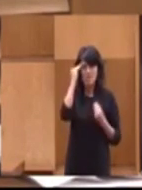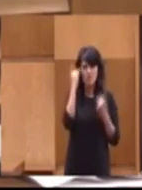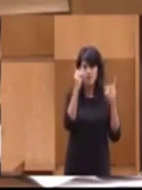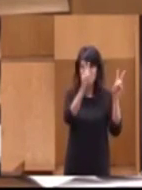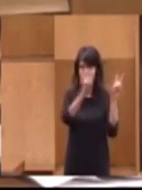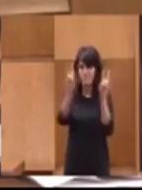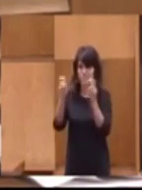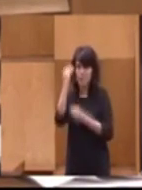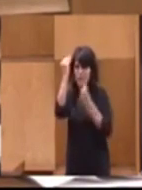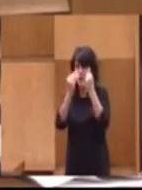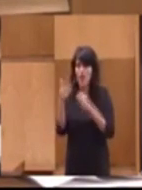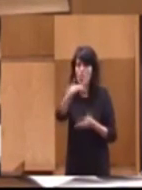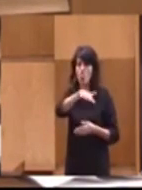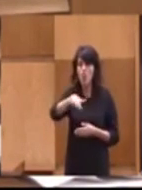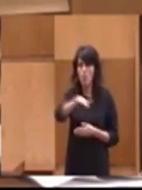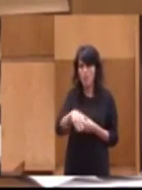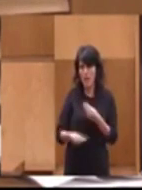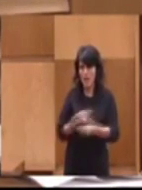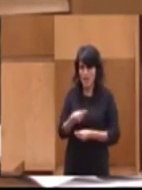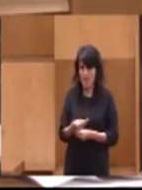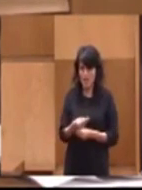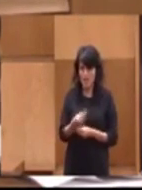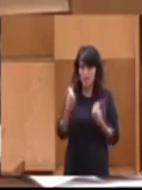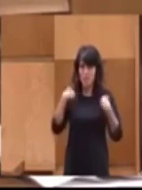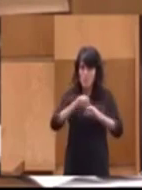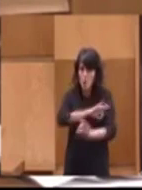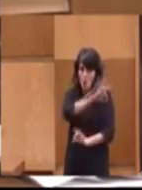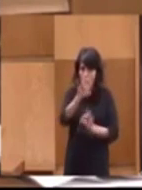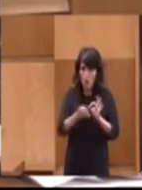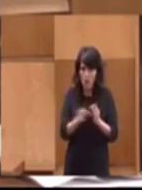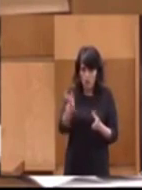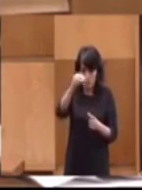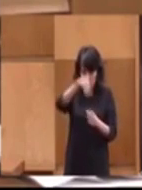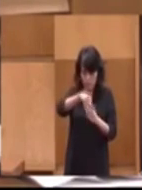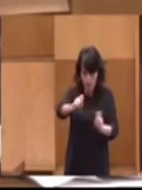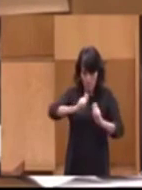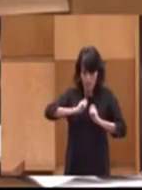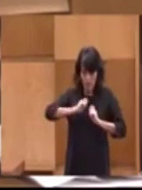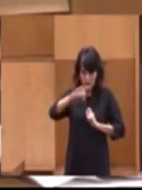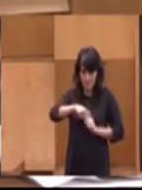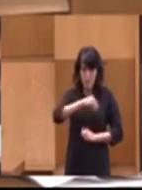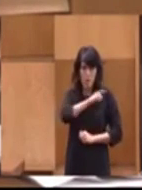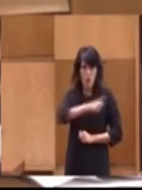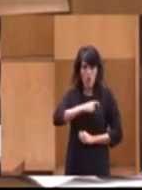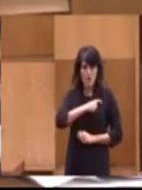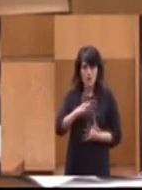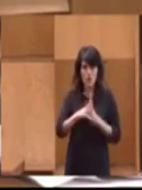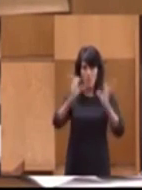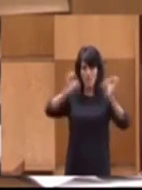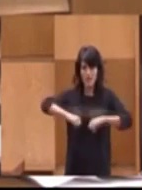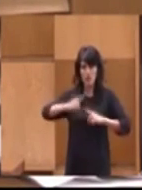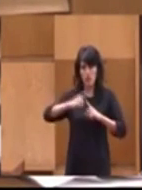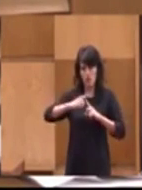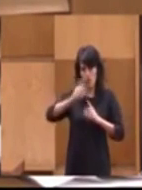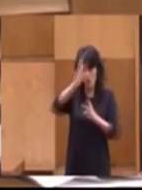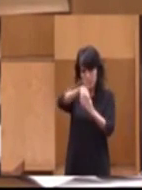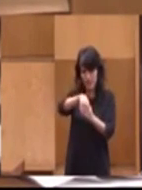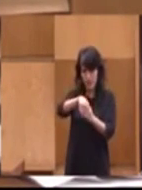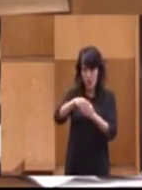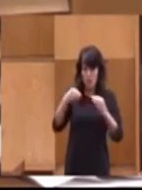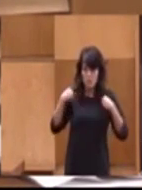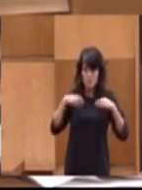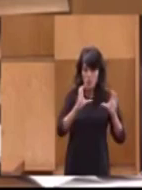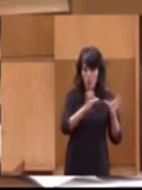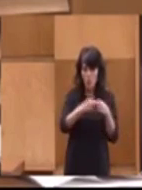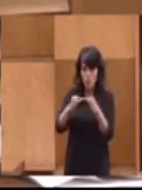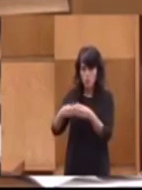cuestiones. ¿Y dónde hay que hacerlo? Precisamente en el órgano que nos dotamos para hacerlo, que es en la Comisión del Pacto de Toledo, donde están los grupos